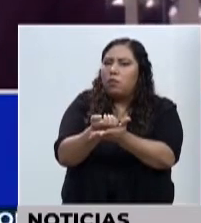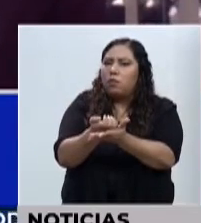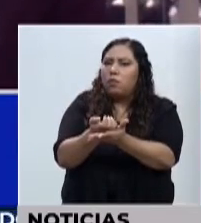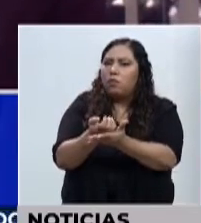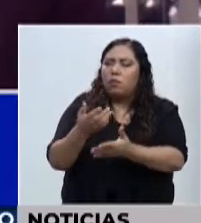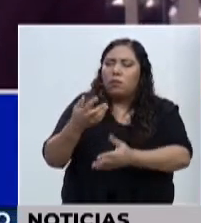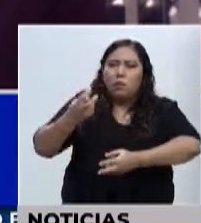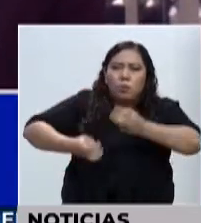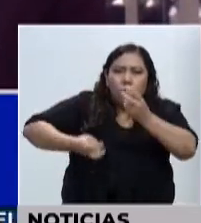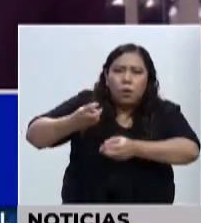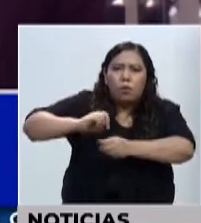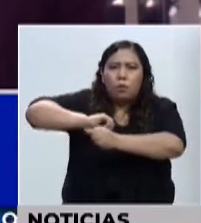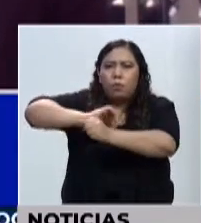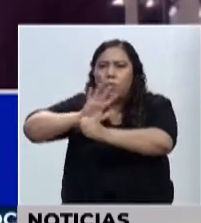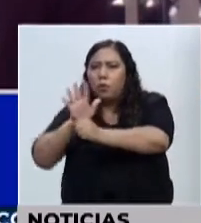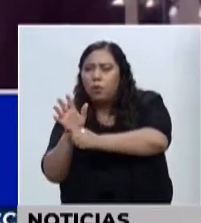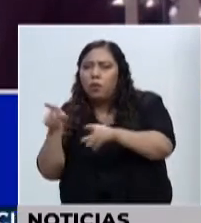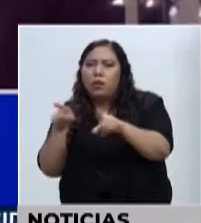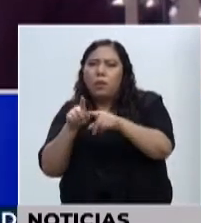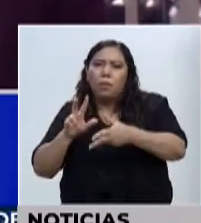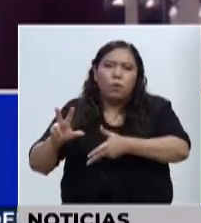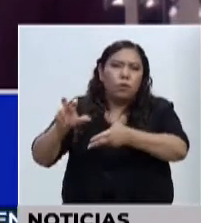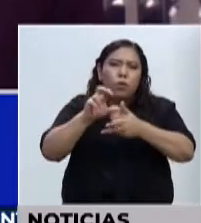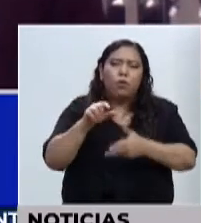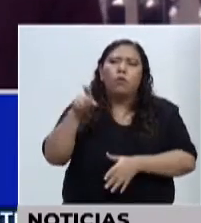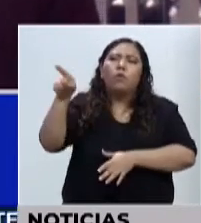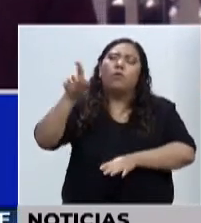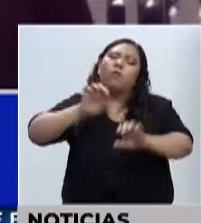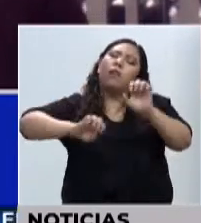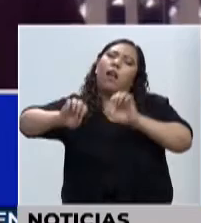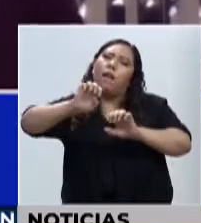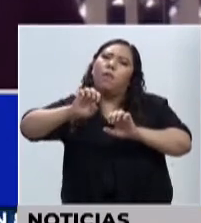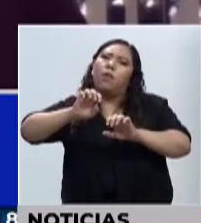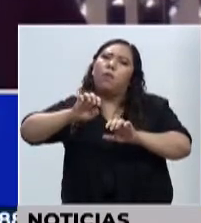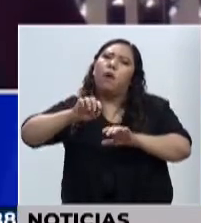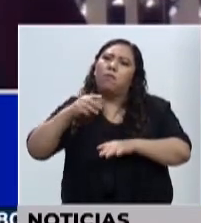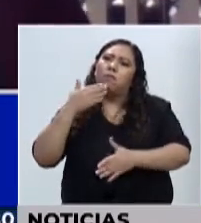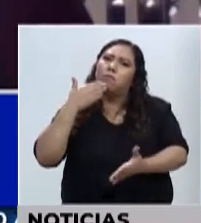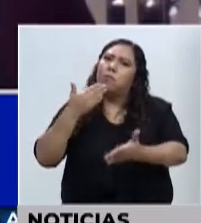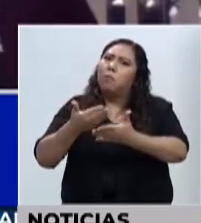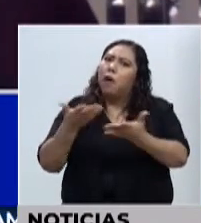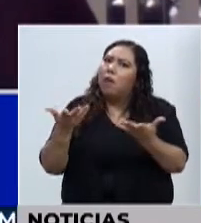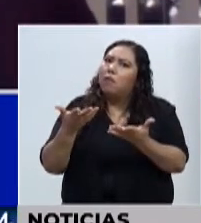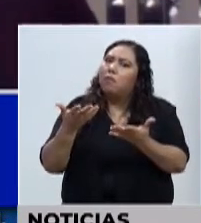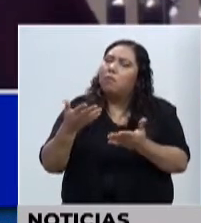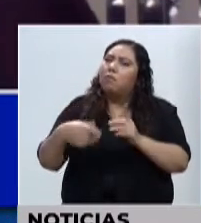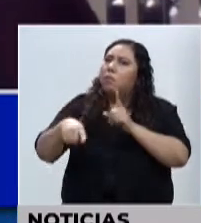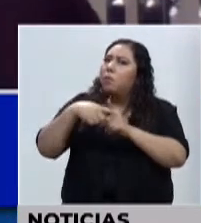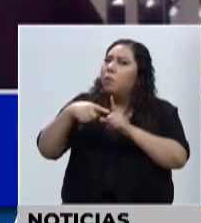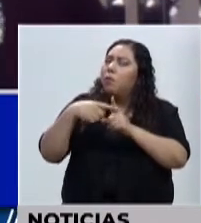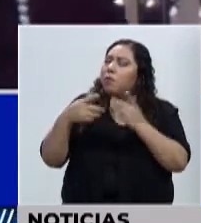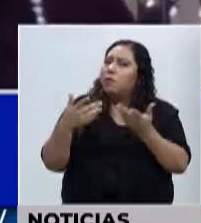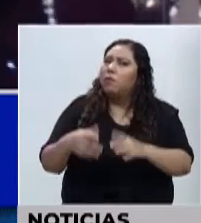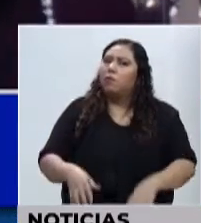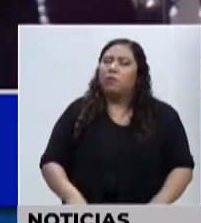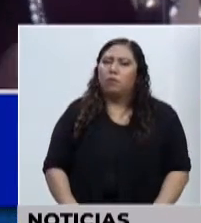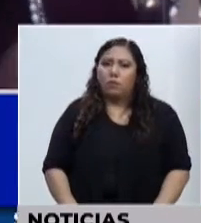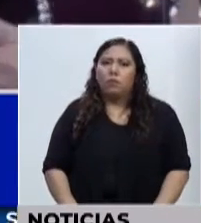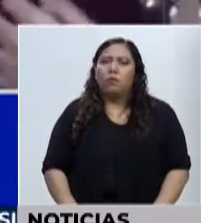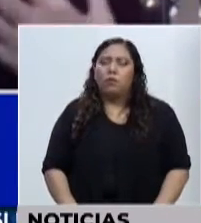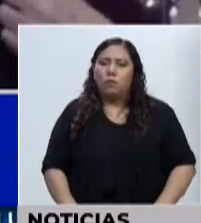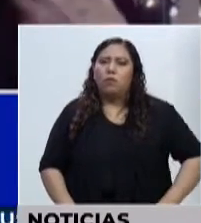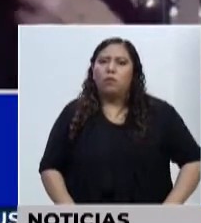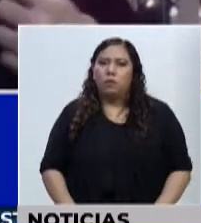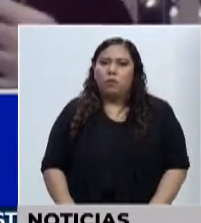años hemos tenido problemas como esta IOTA y como la pandemia del COVID-19, basado siempre en